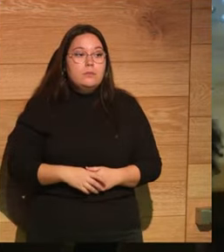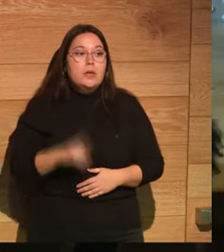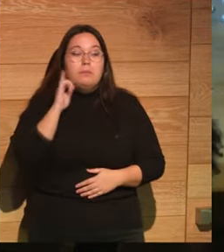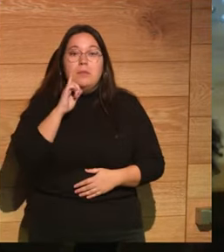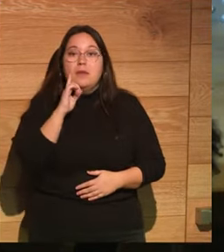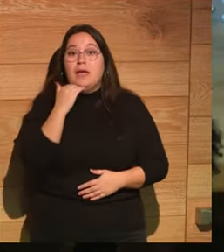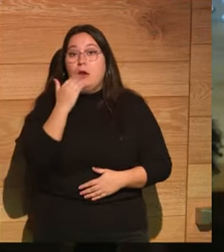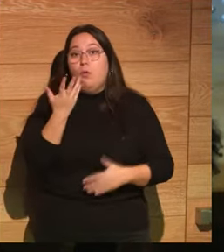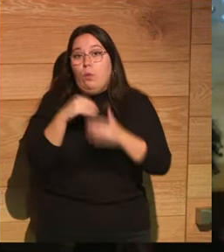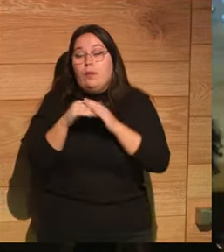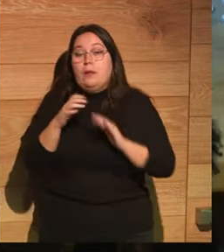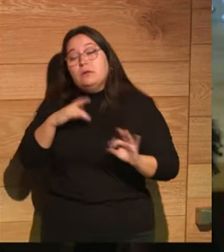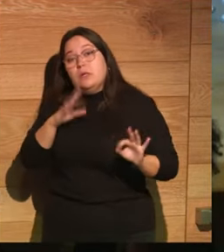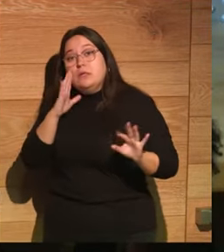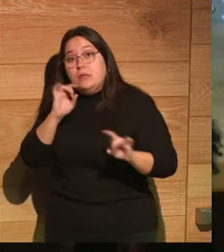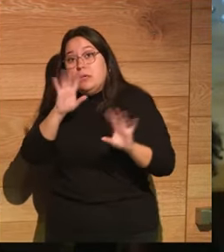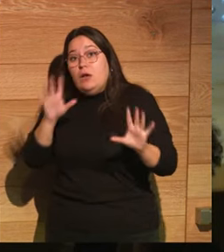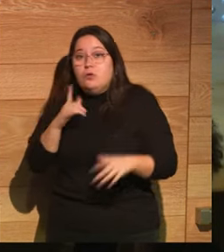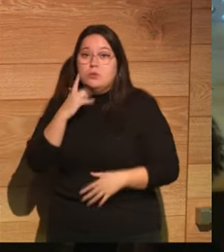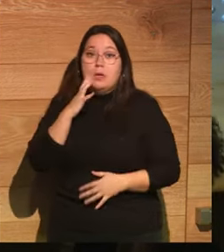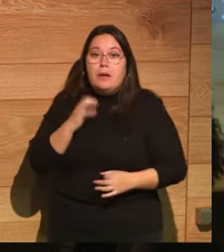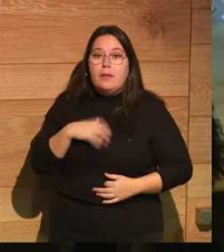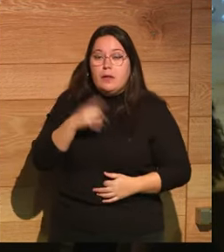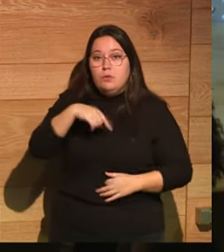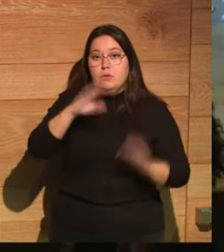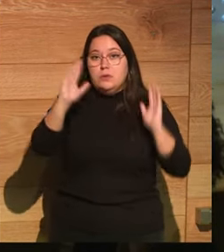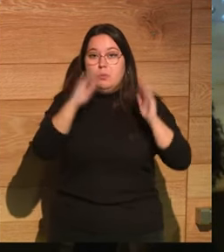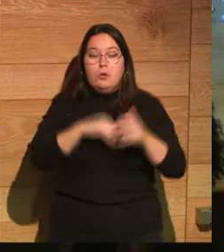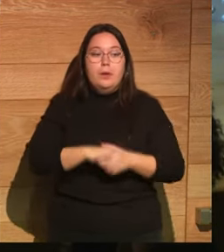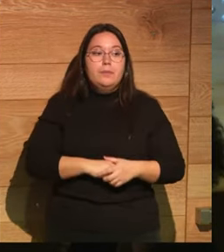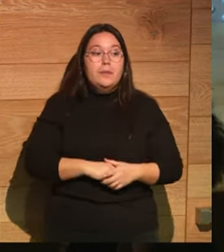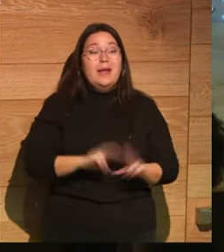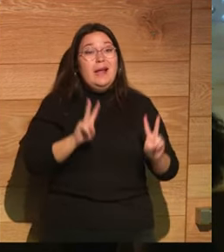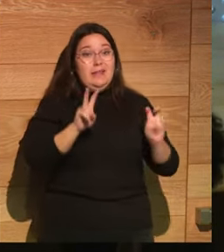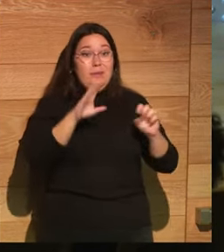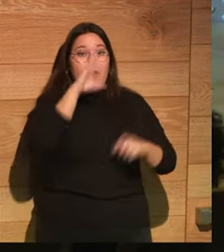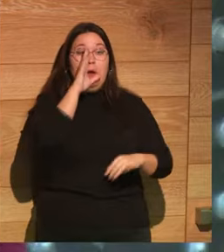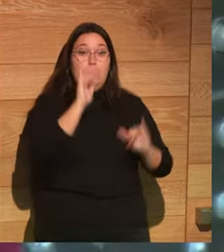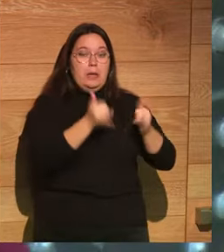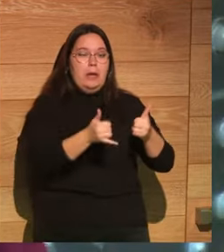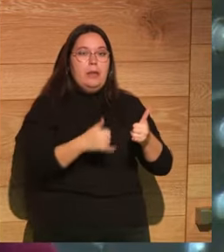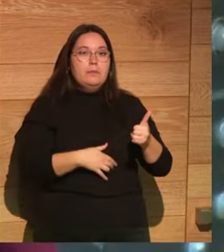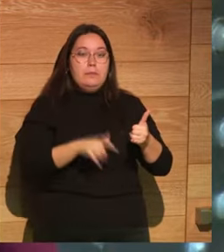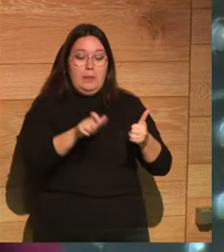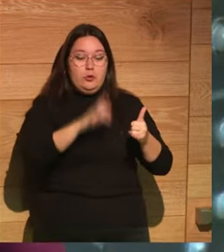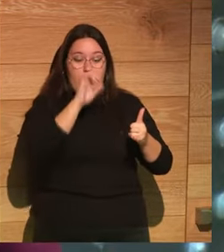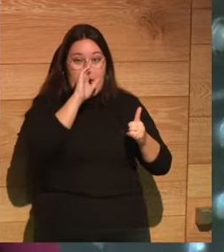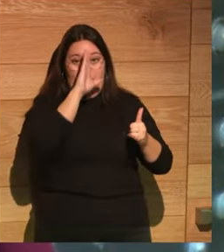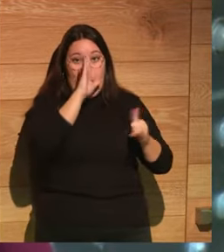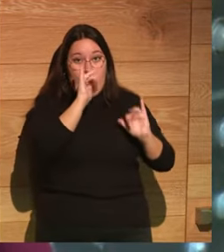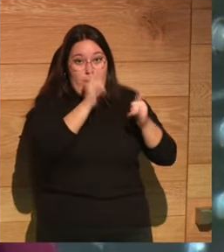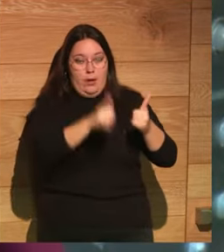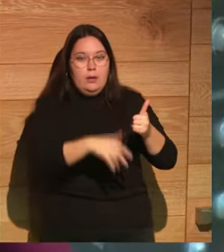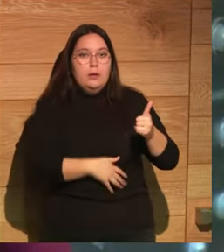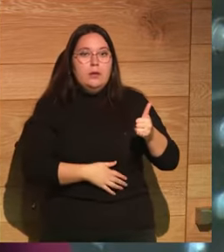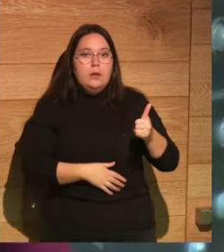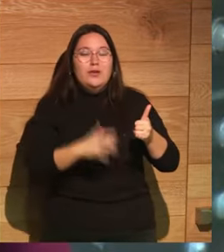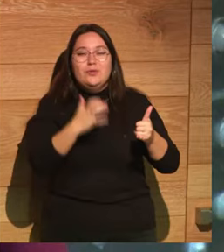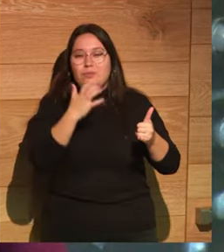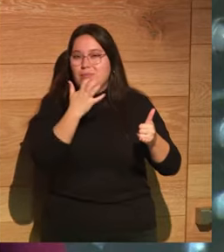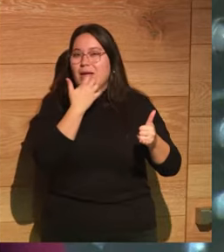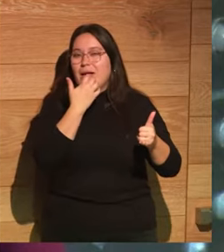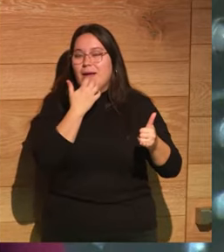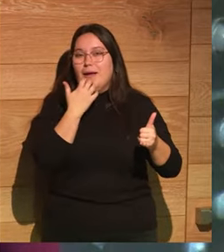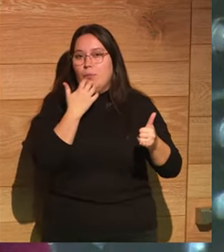es una realidad de nuestro tiempo la llegada del hombre a la luna yo creo que es un ejemplo que es un ejemplo muy